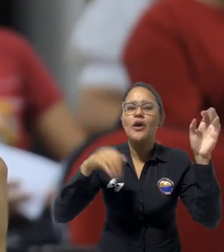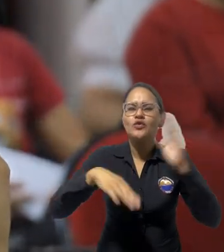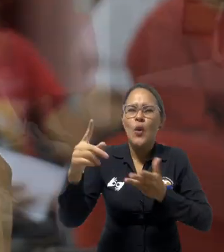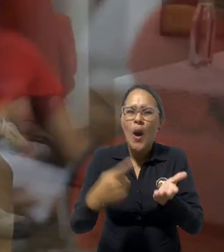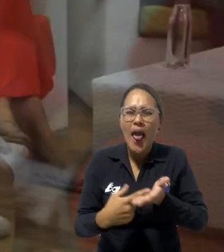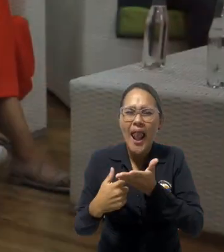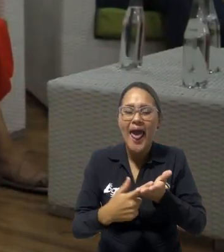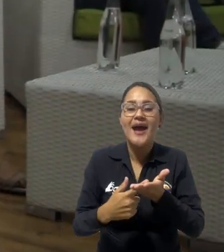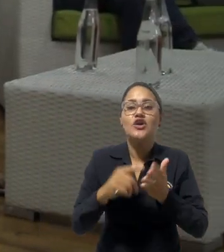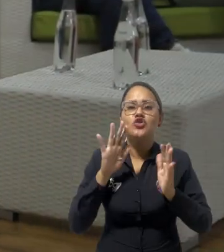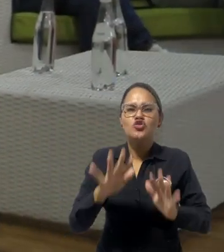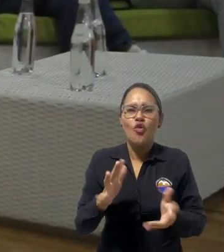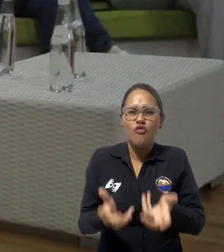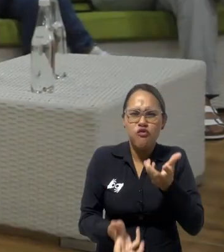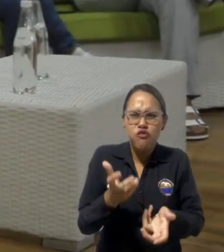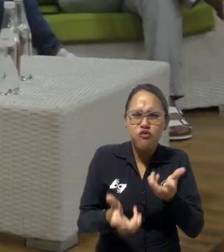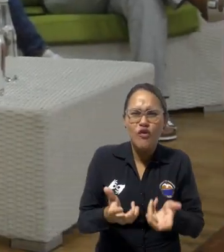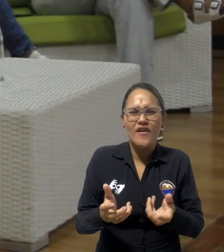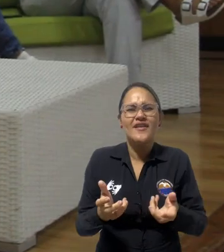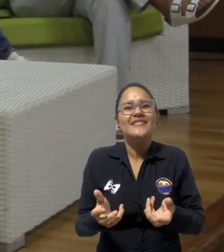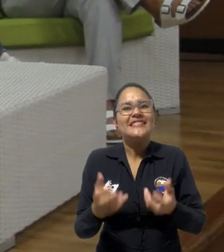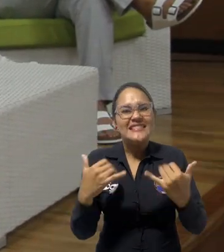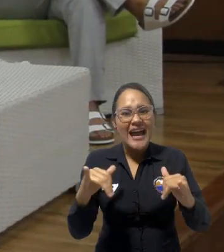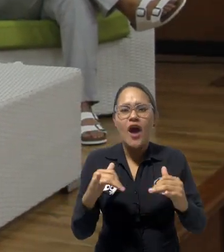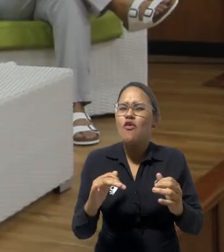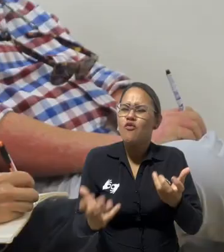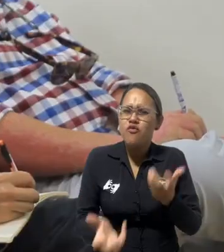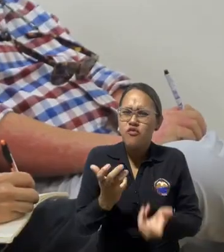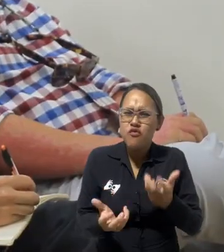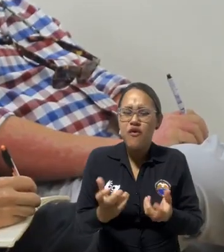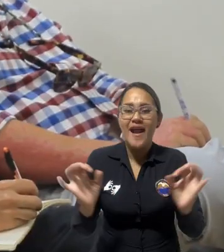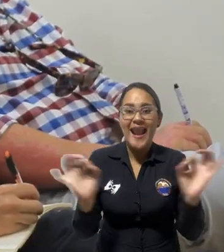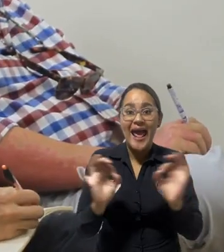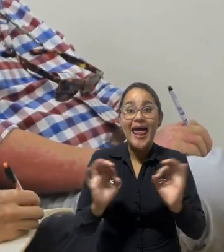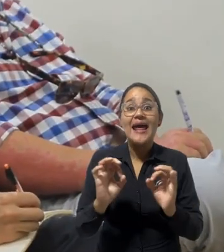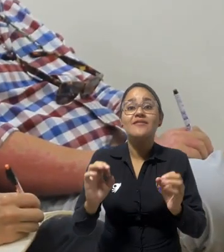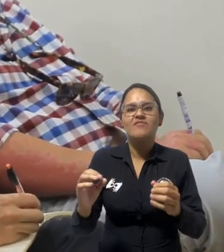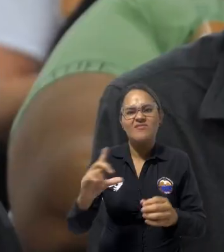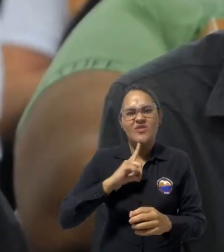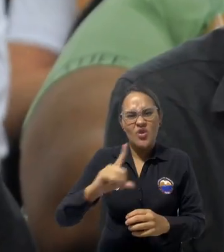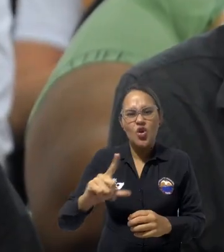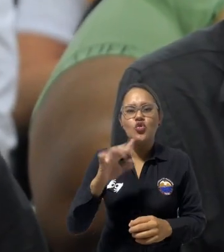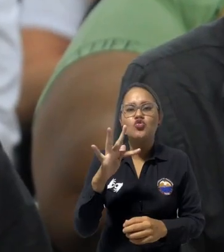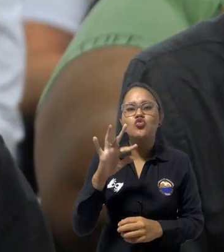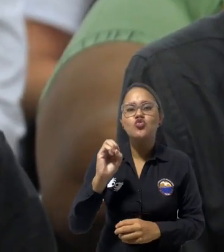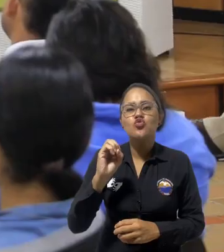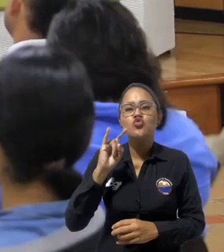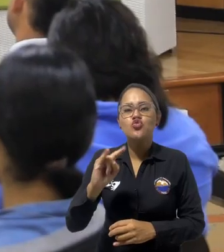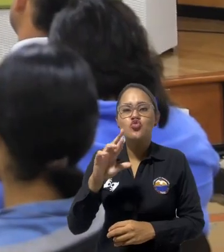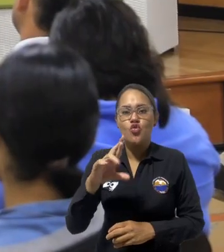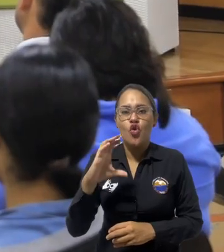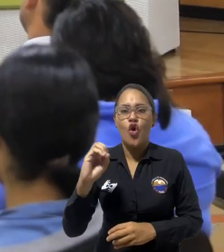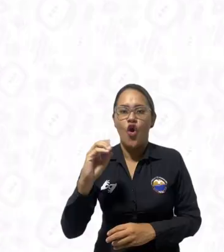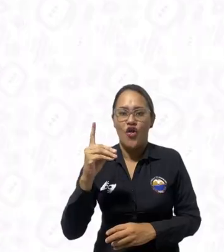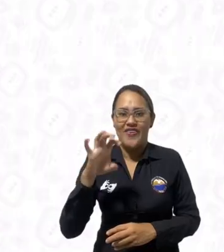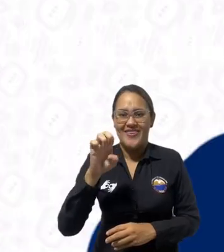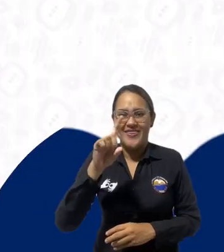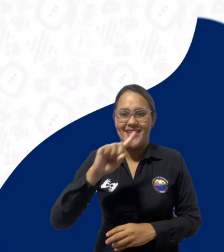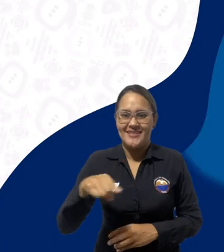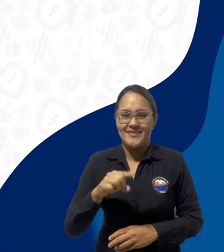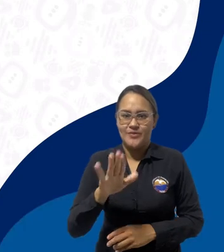lugar en la Universidad del Magdalena y es liderado por el Grupo de Investigación Turismo, Competitividad y Desarrollo Sostenible Turcodes.